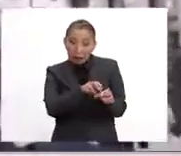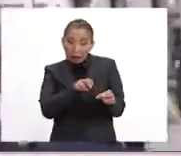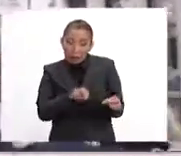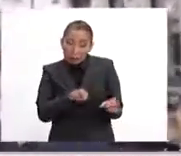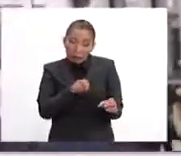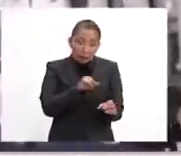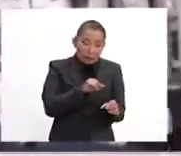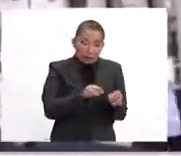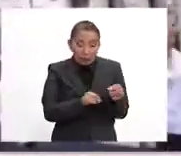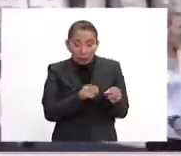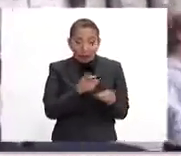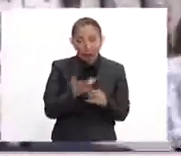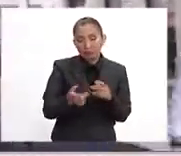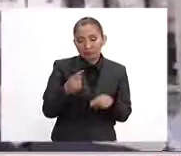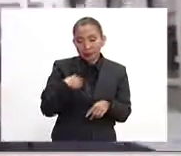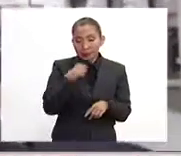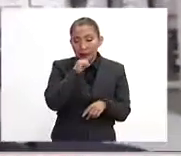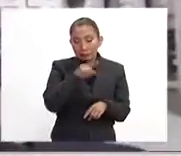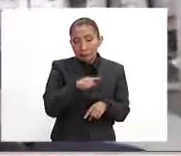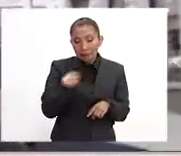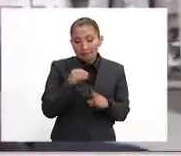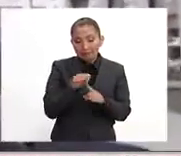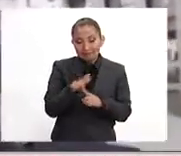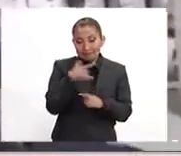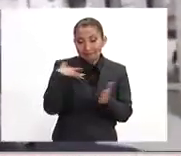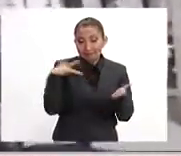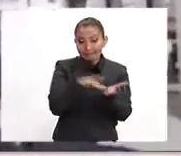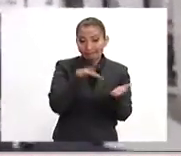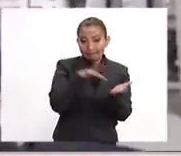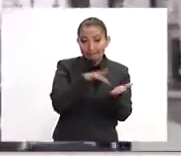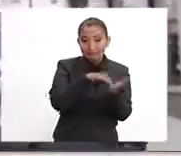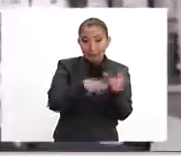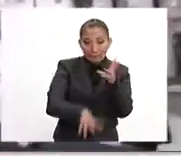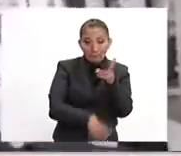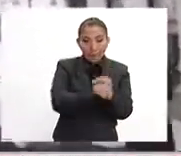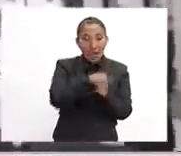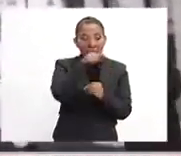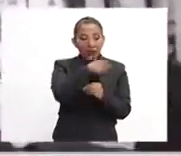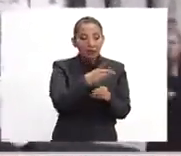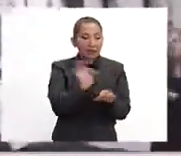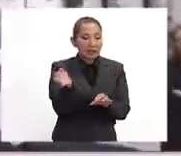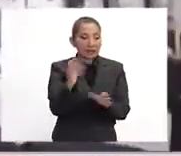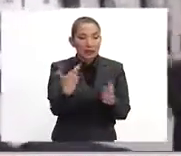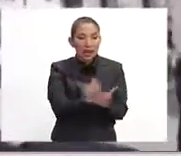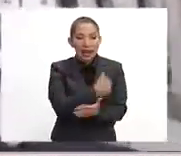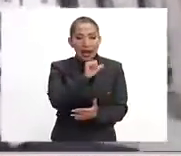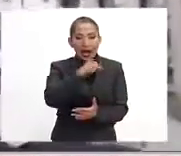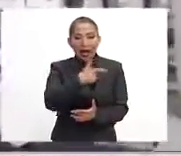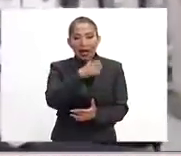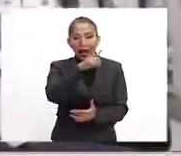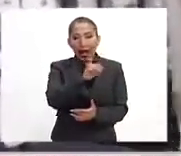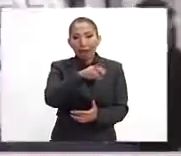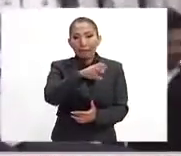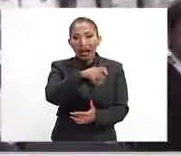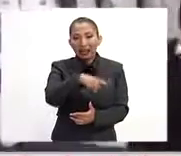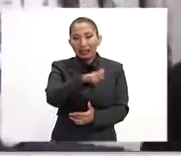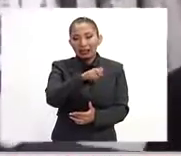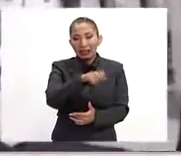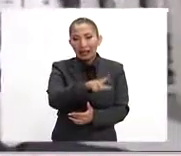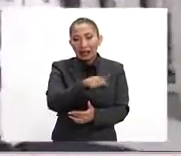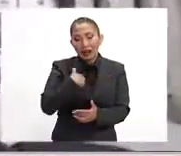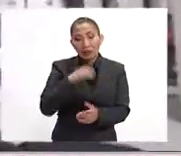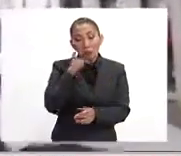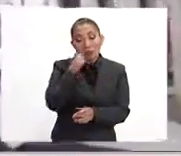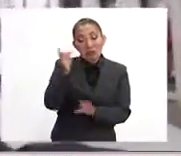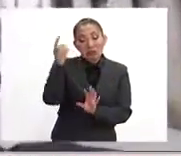conoce aquí, sin duda alguna implicaría también un apoyo extra a la muy probable victoria de Angela Merkel, al menos desde ahora, como